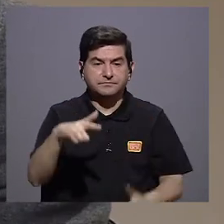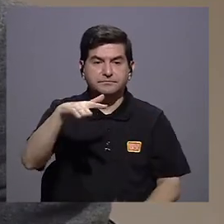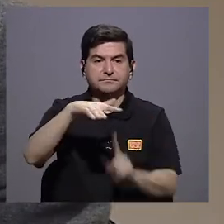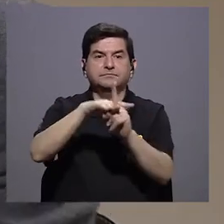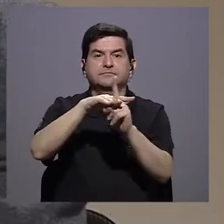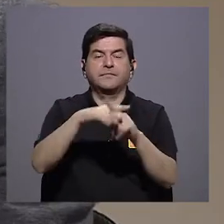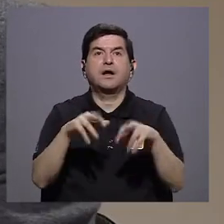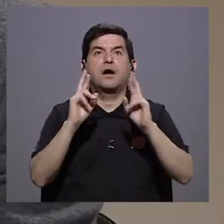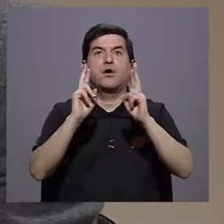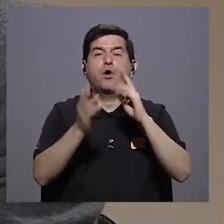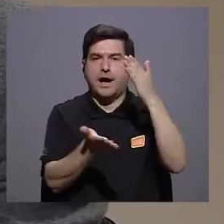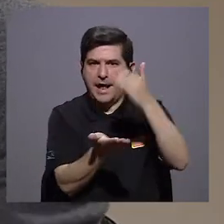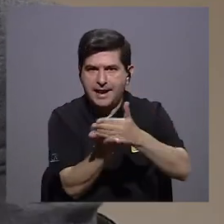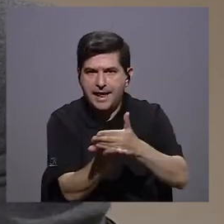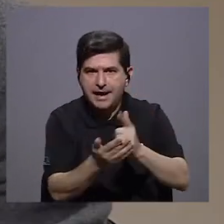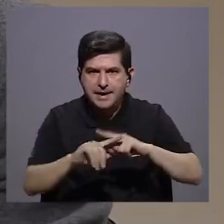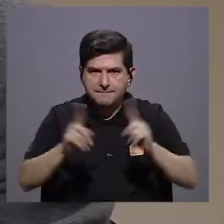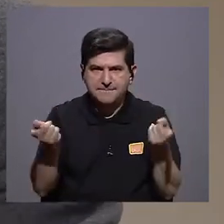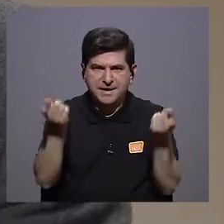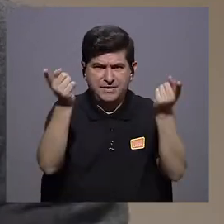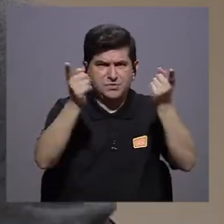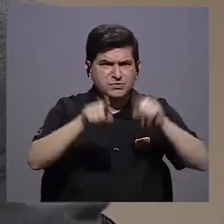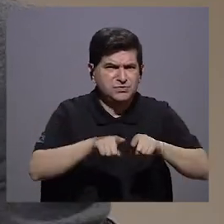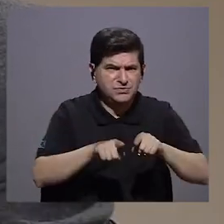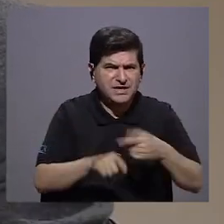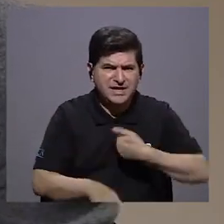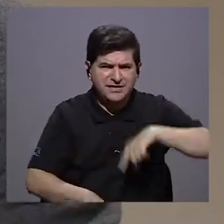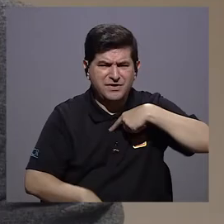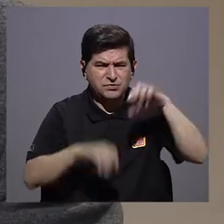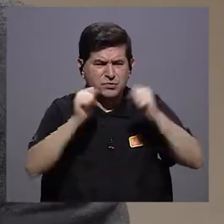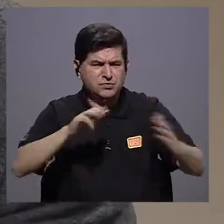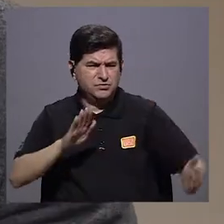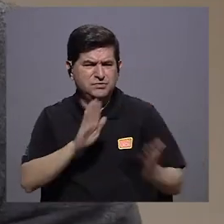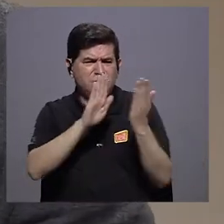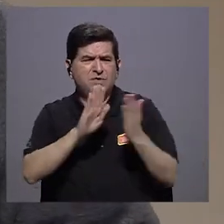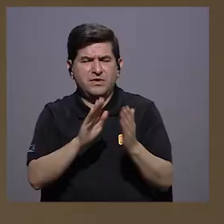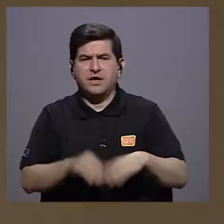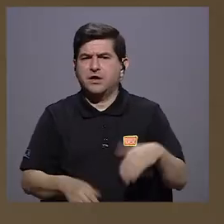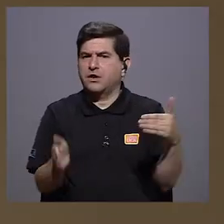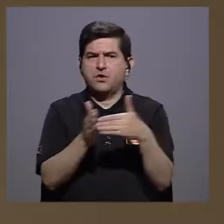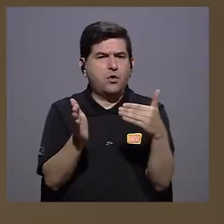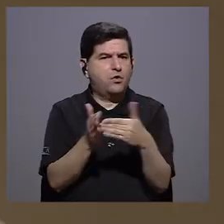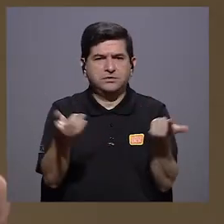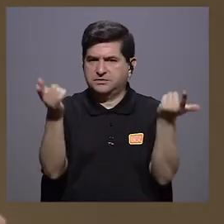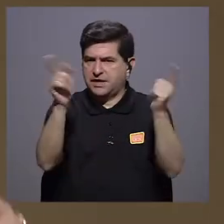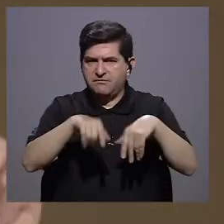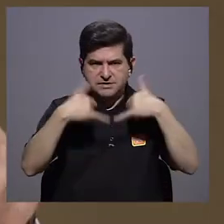llegue a suceder? Ojalá podamos detenerlo, pero si llegara a suceder, ¿cómo contenerlo para que no pase esto de nuevo?